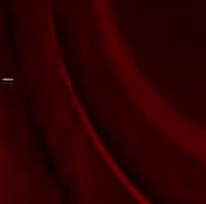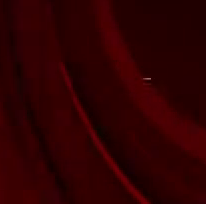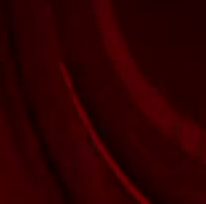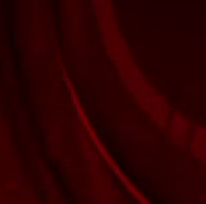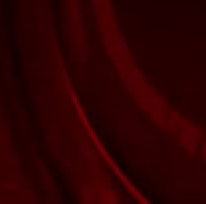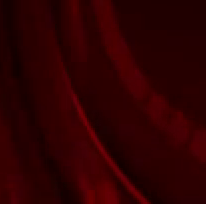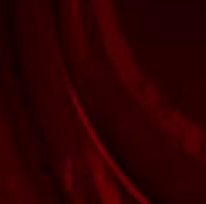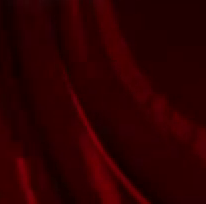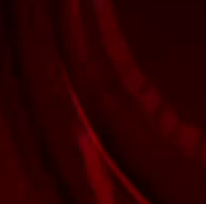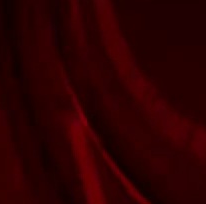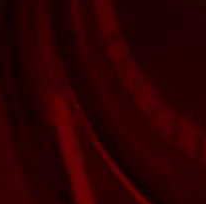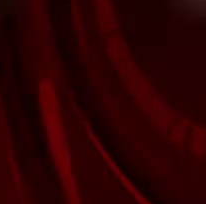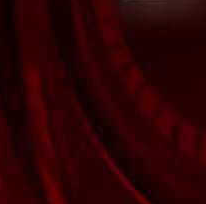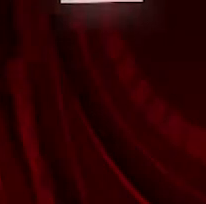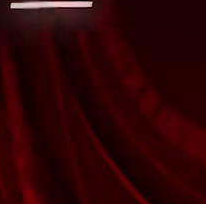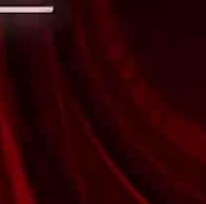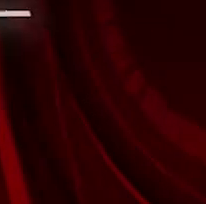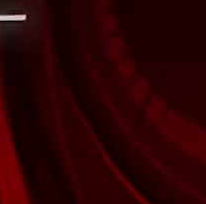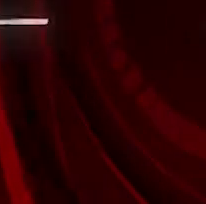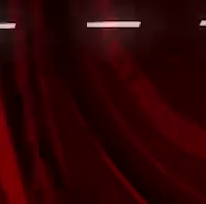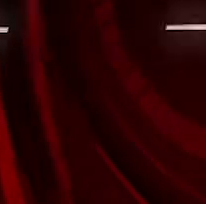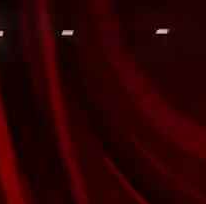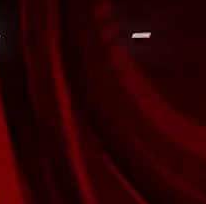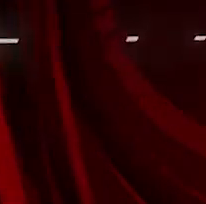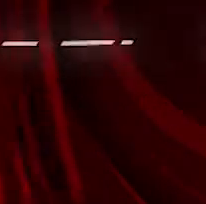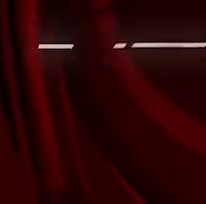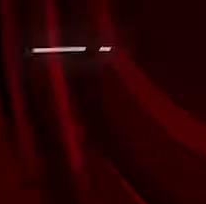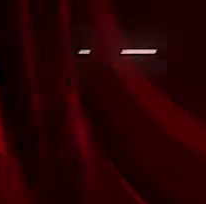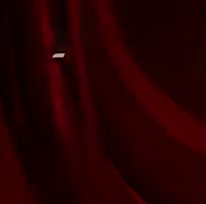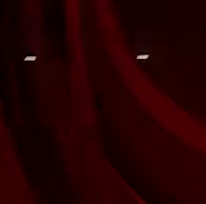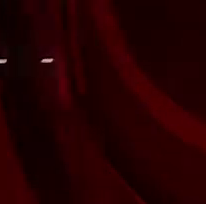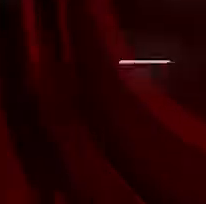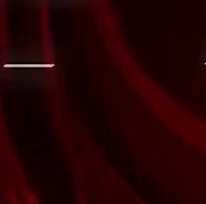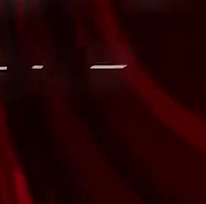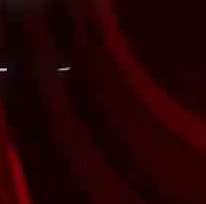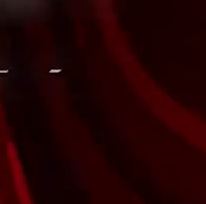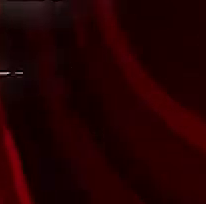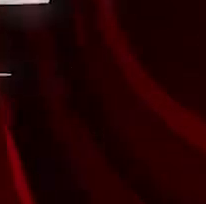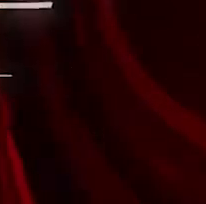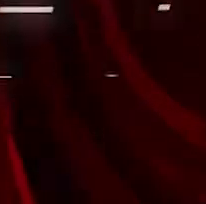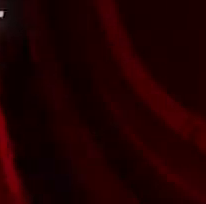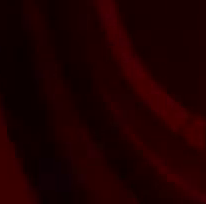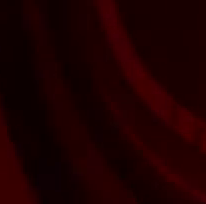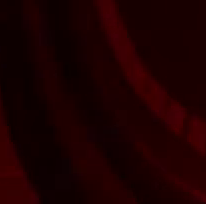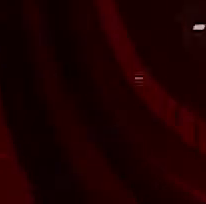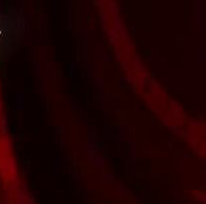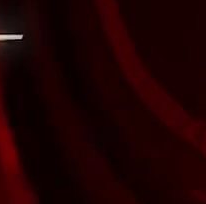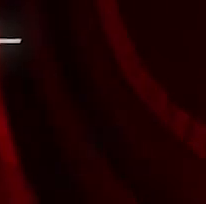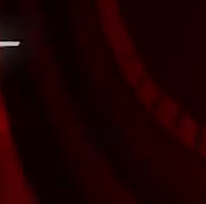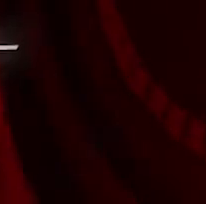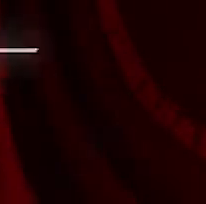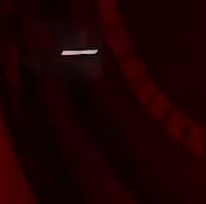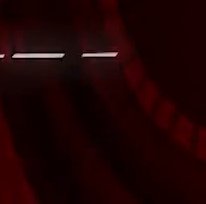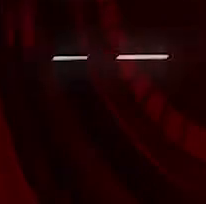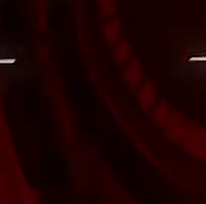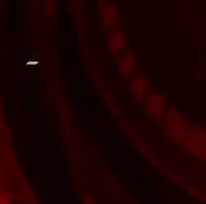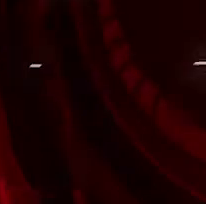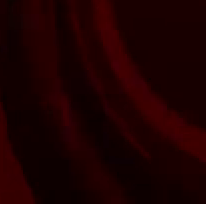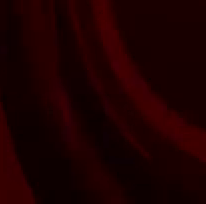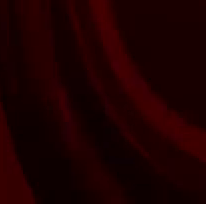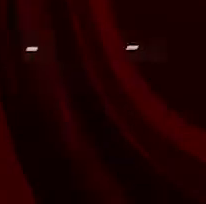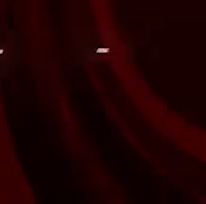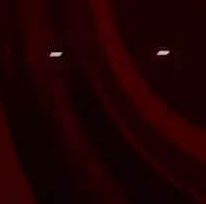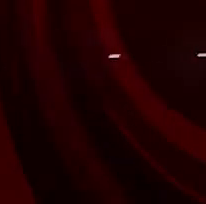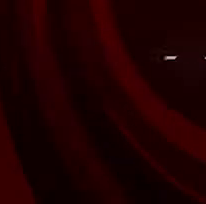la carga del precio interno del café para Manizales y Pereira 857 mil 375 pesos y la carga del precio interno para Armenia